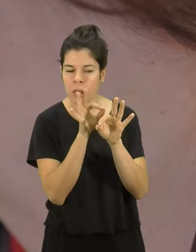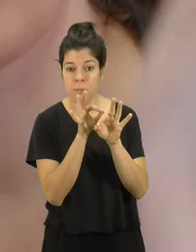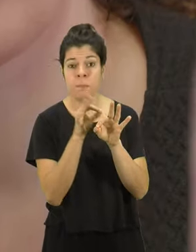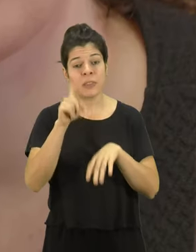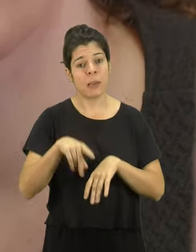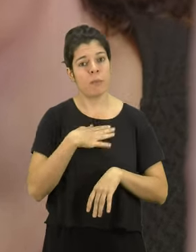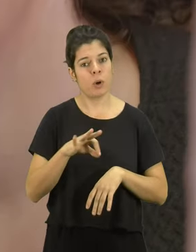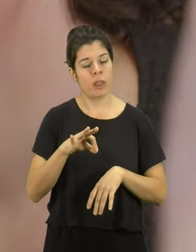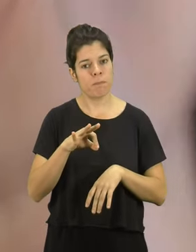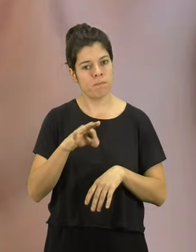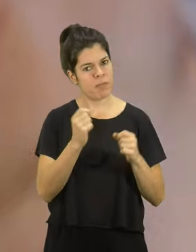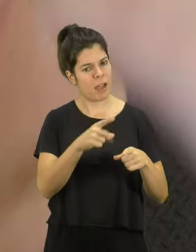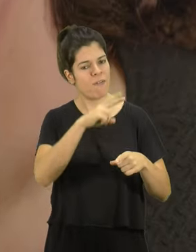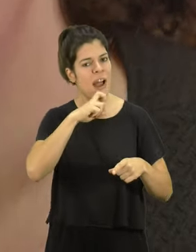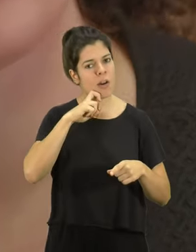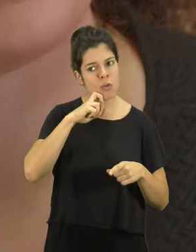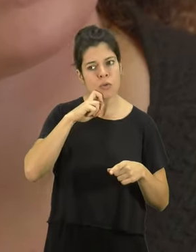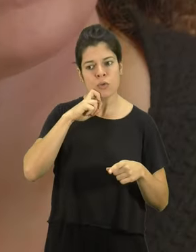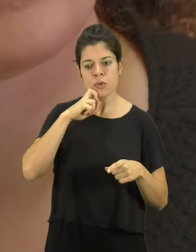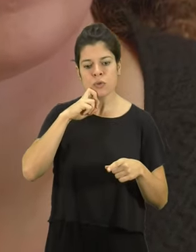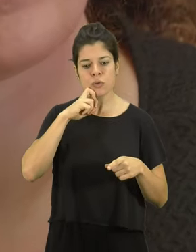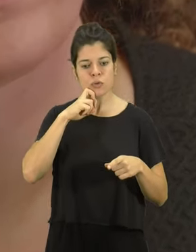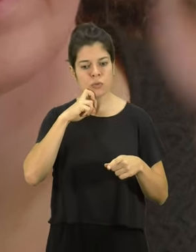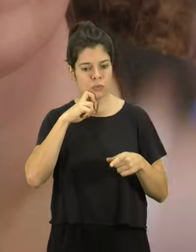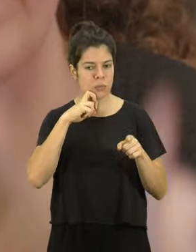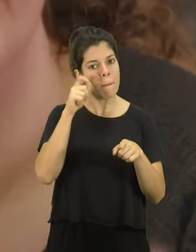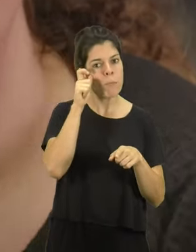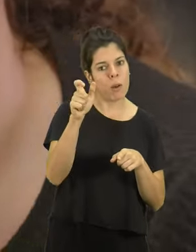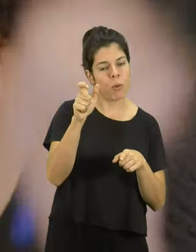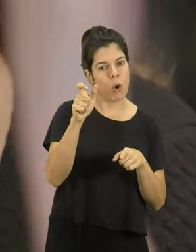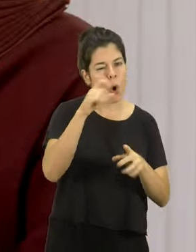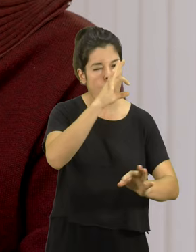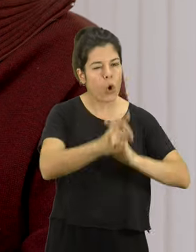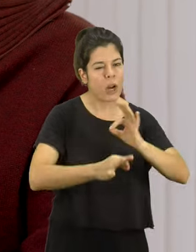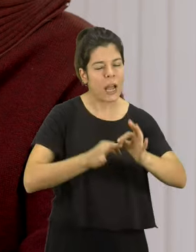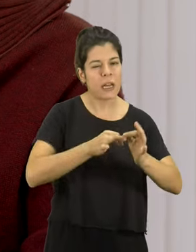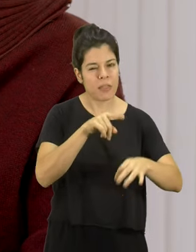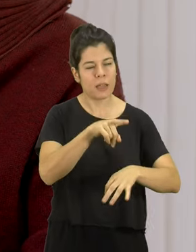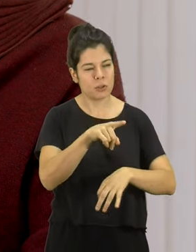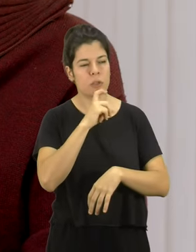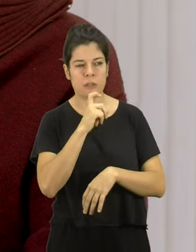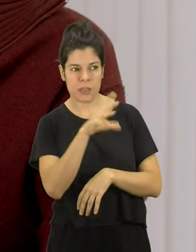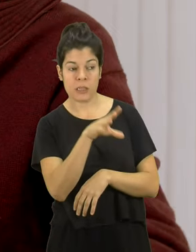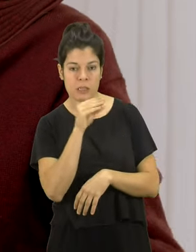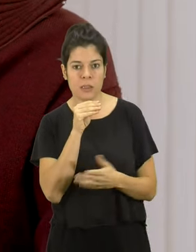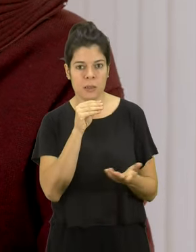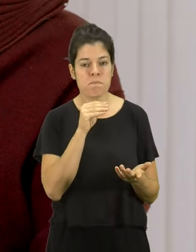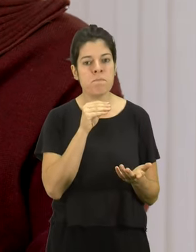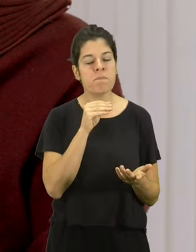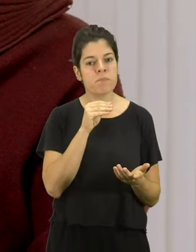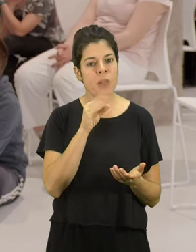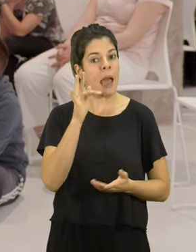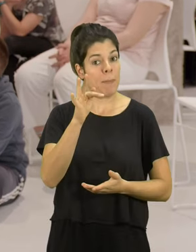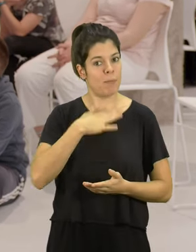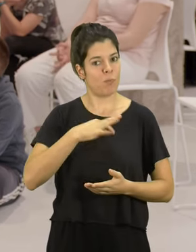mensaje, que de esta forma también puedan valorar mucho más la dificultad de lo que se organiza dentro de un